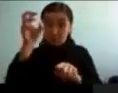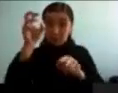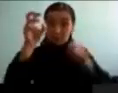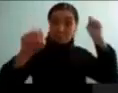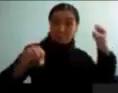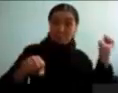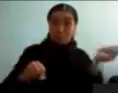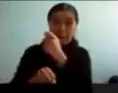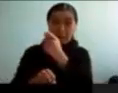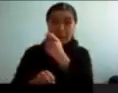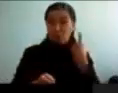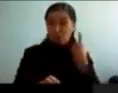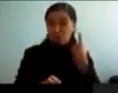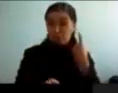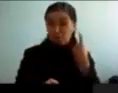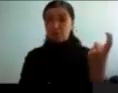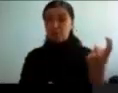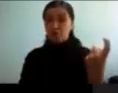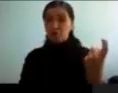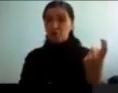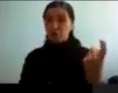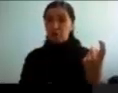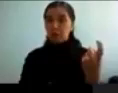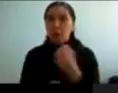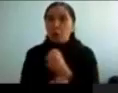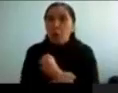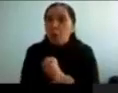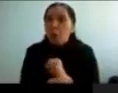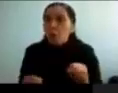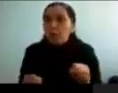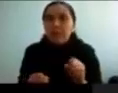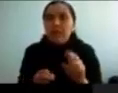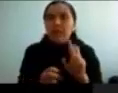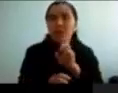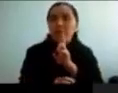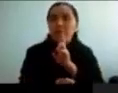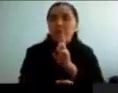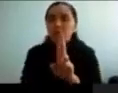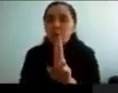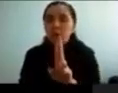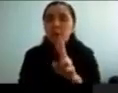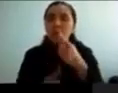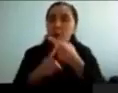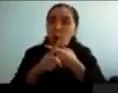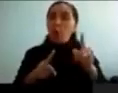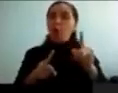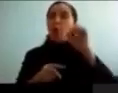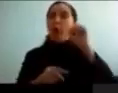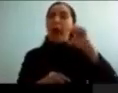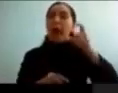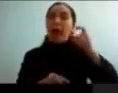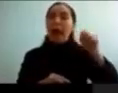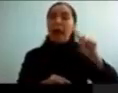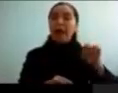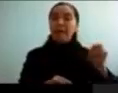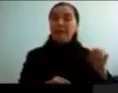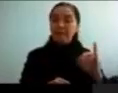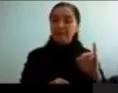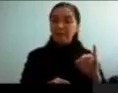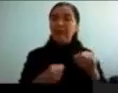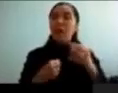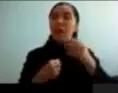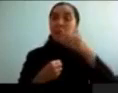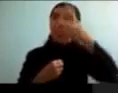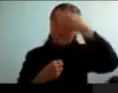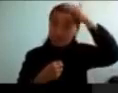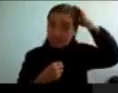hora. Hasta que llegó, Andrea Agassi, y Andrea Agassi, que está acá, tenía una evolución impresionante, una evolución muy rápida, pero después, cuando escribió su memoria,